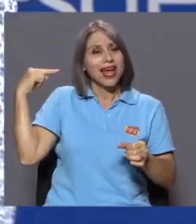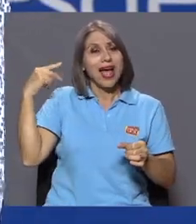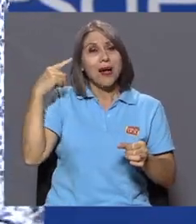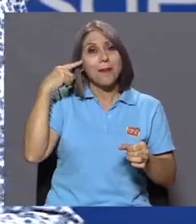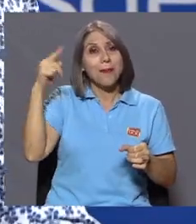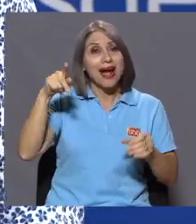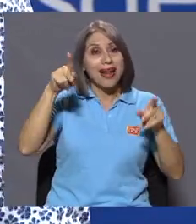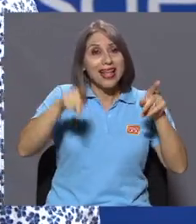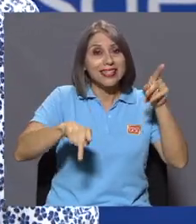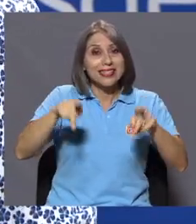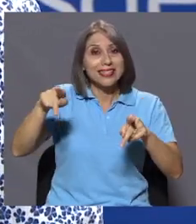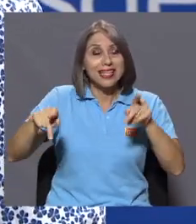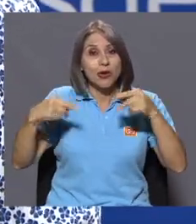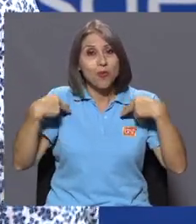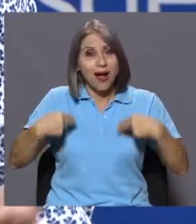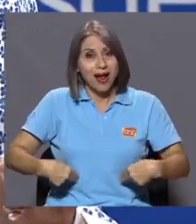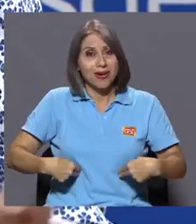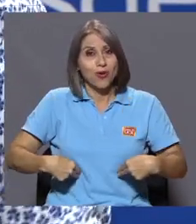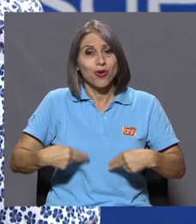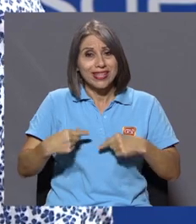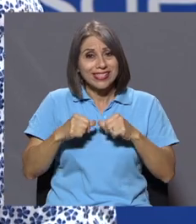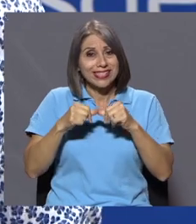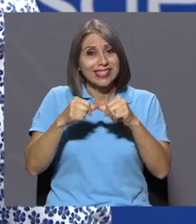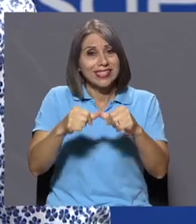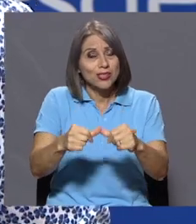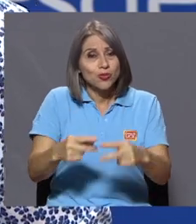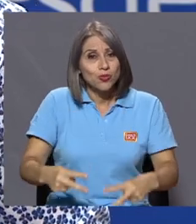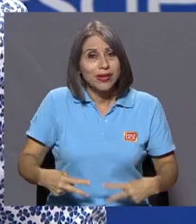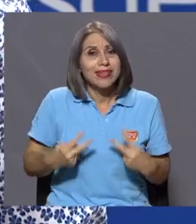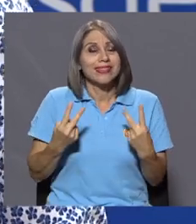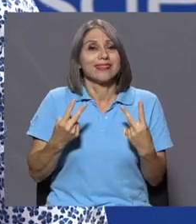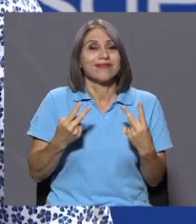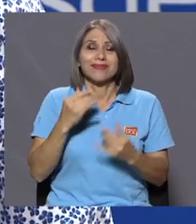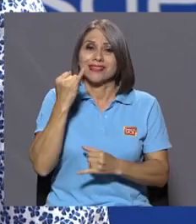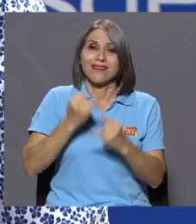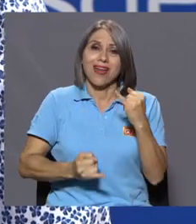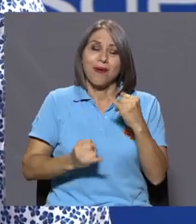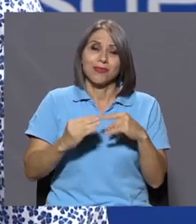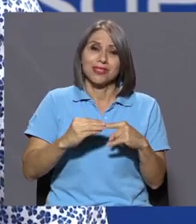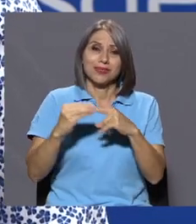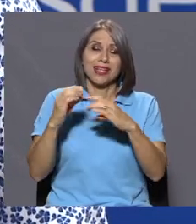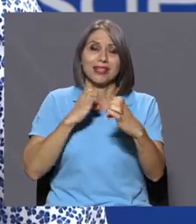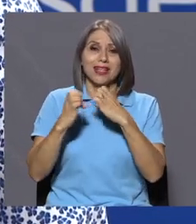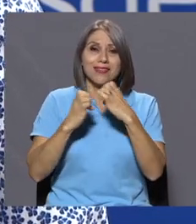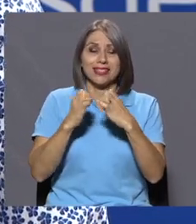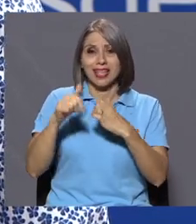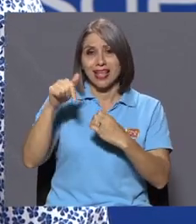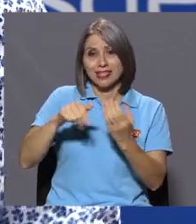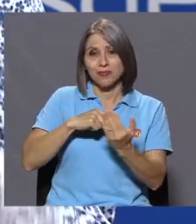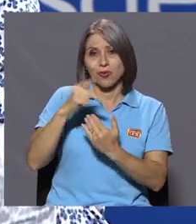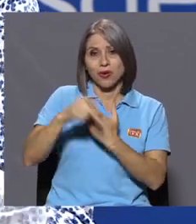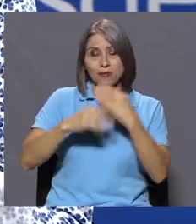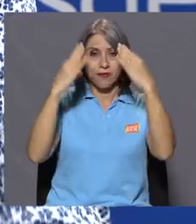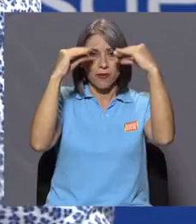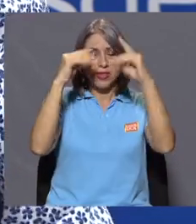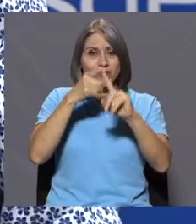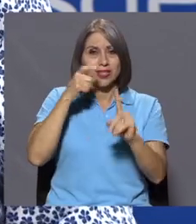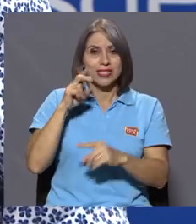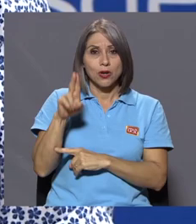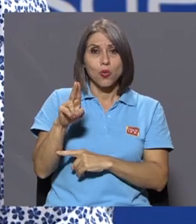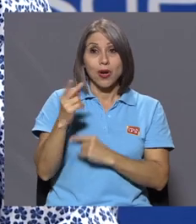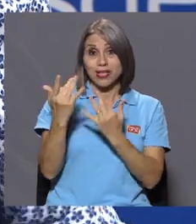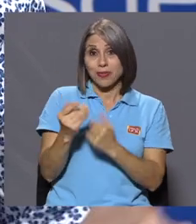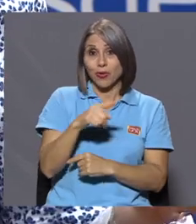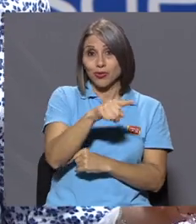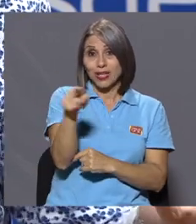y su supervivencia como sociedad, cerramos esta especial entrevista acá en su informativo desde la U. Los espero a la